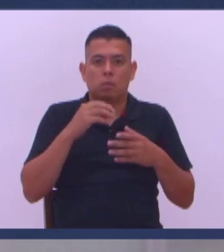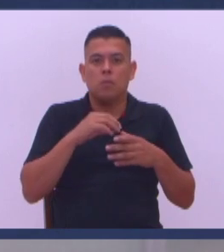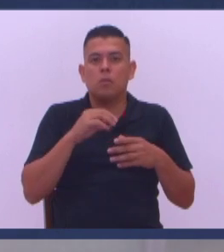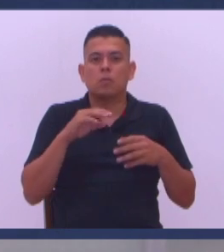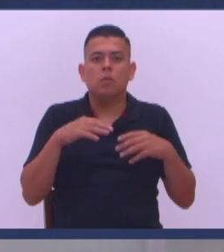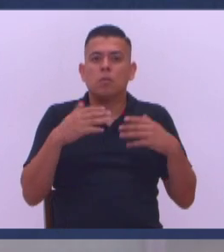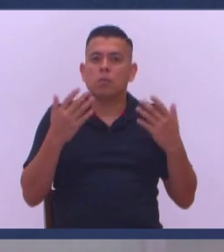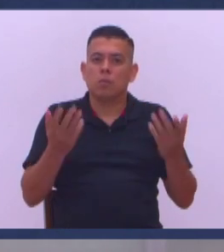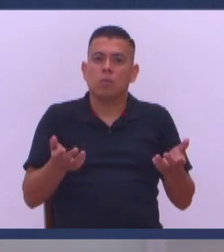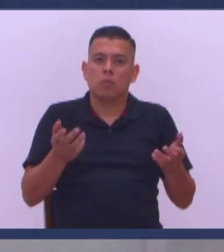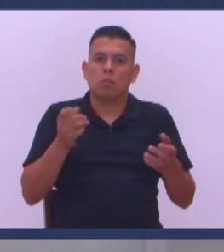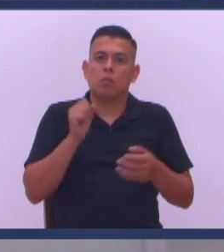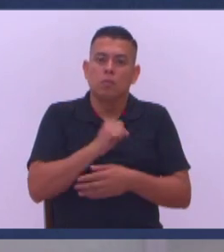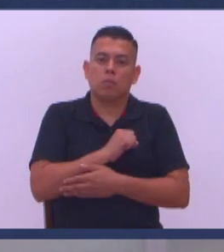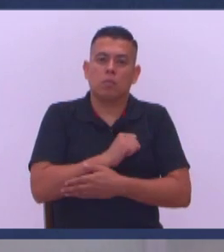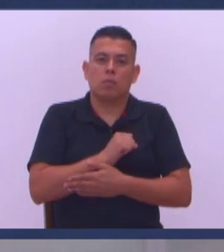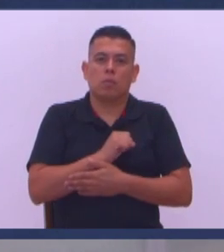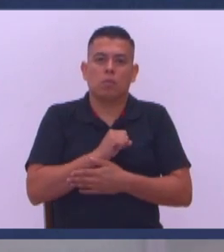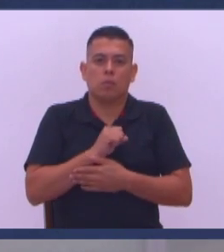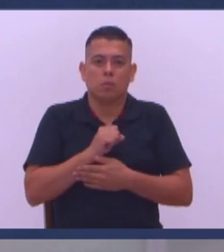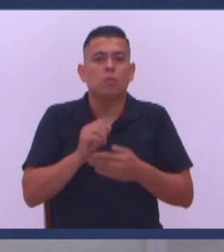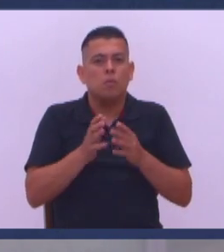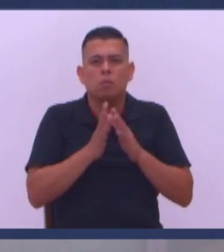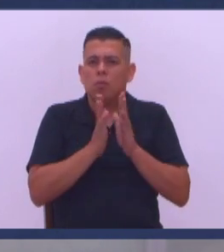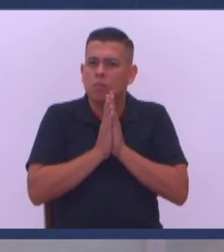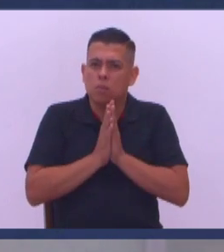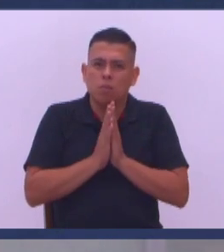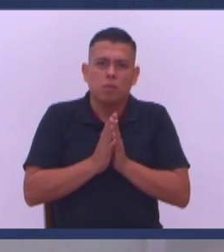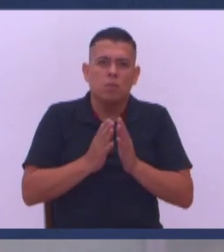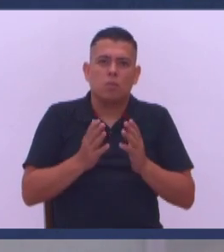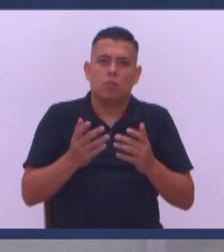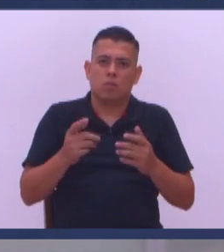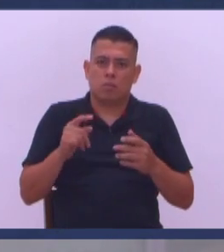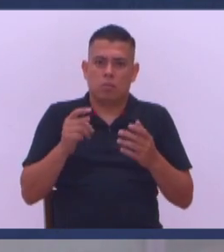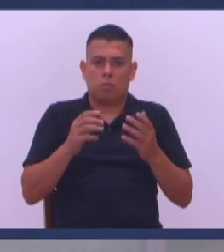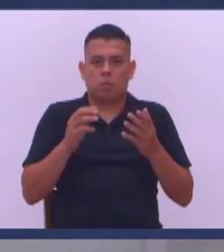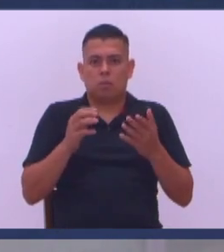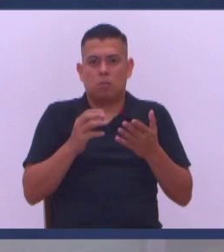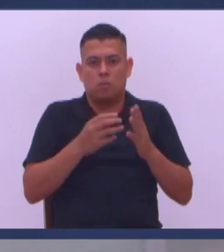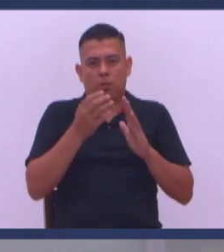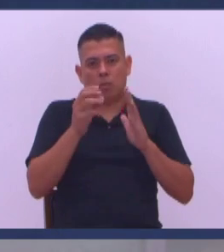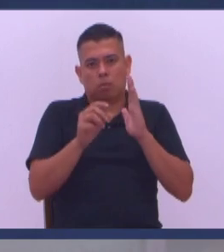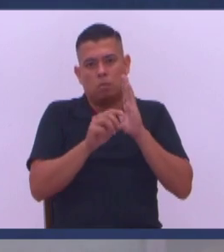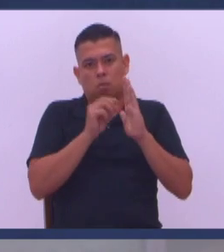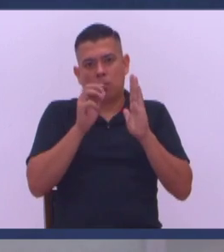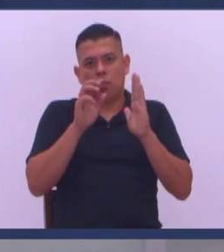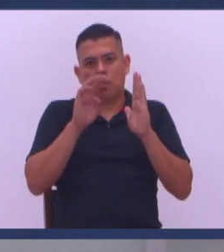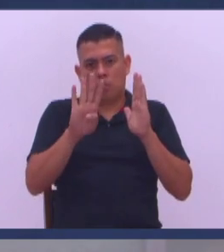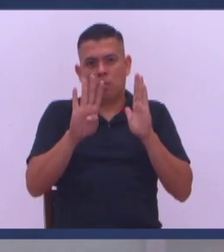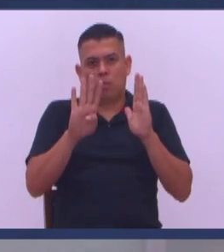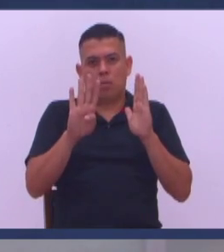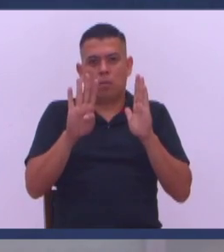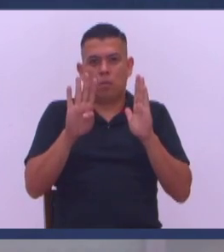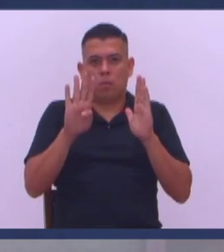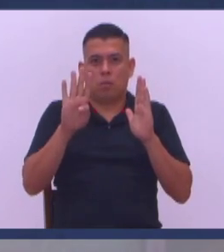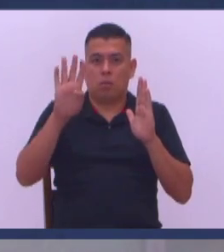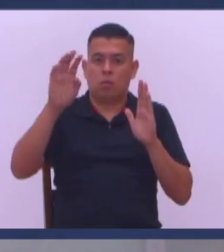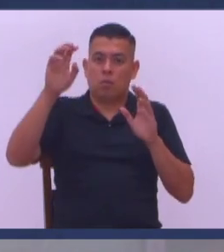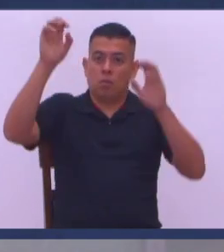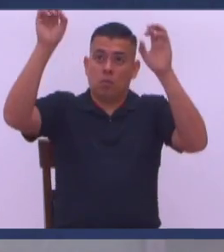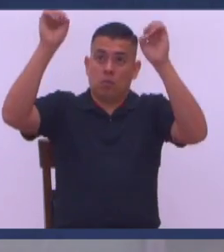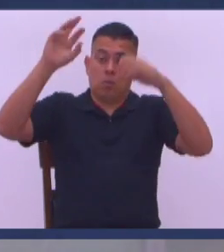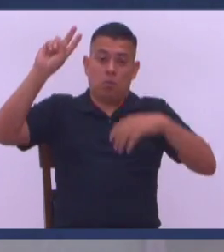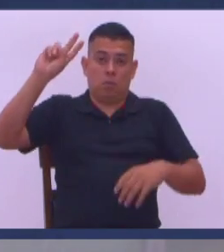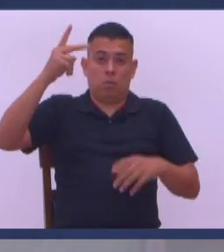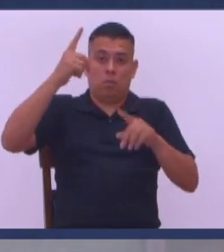Para que el Señor Te pueda dar Lo que necesites Y que quieres Perdón de pecados Un versículo más El versículo 4 Bienaventurados Los que lloran Porque ellos recibirán